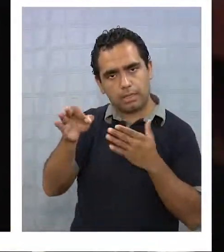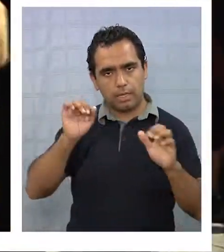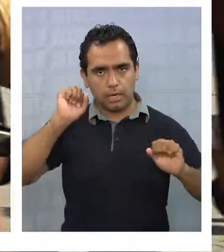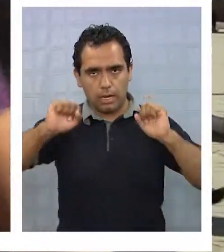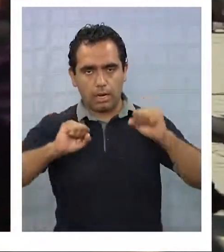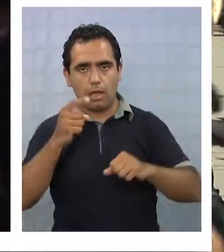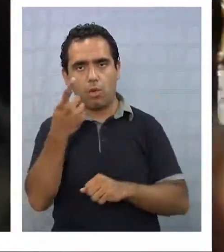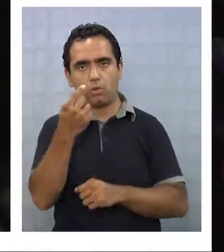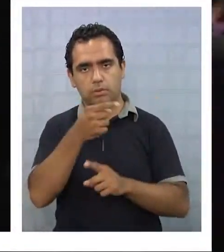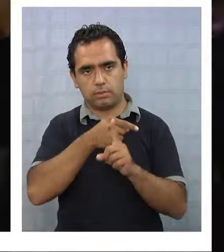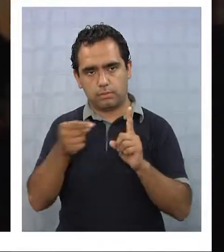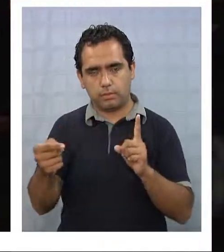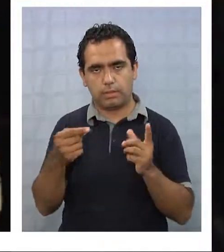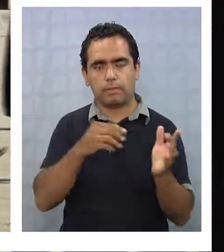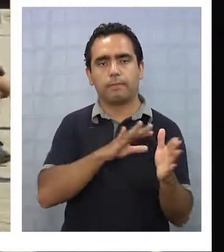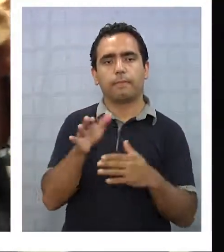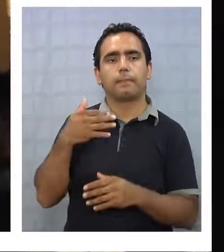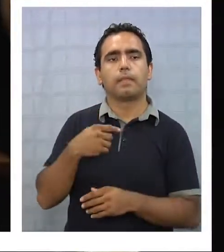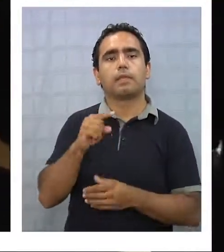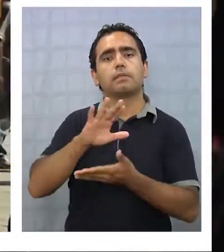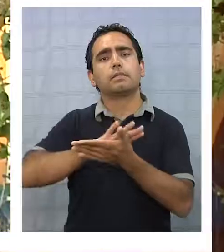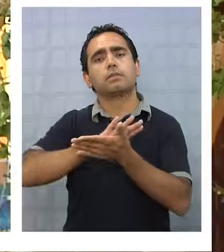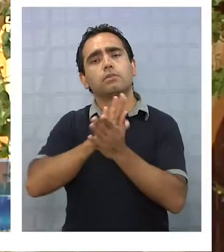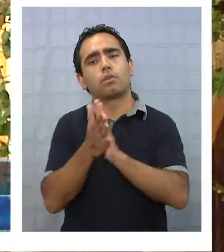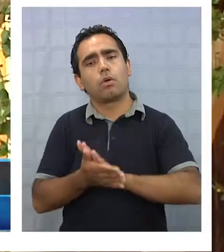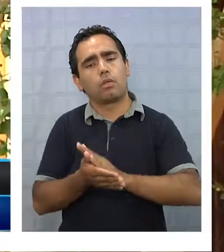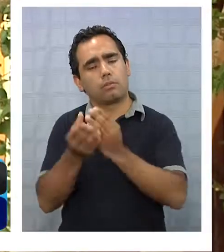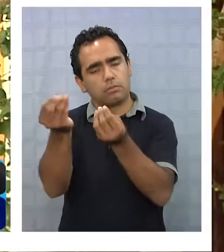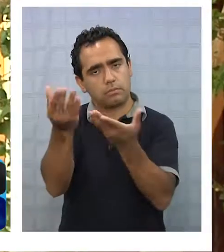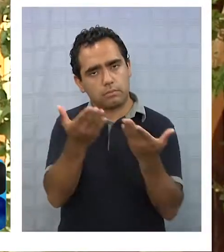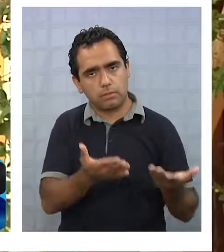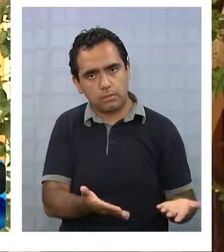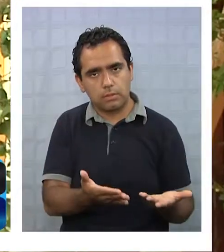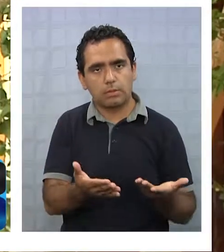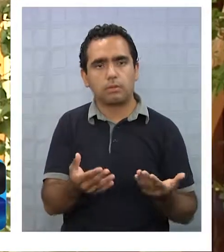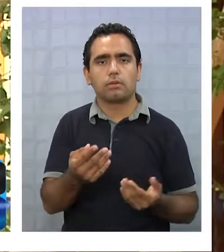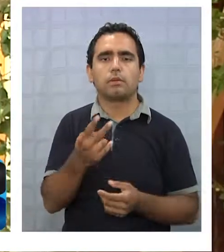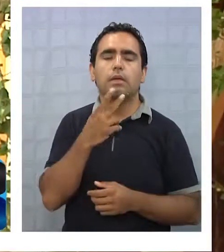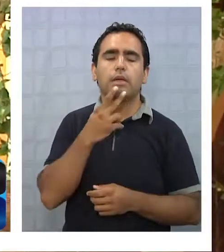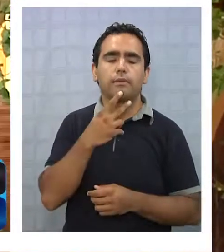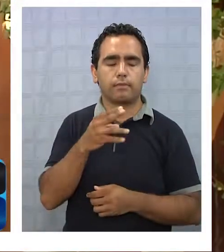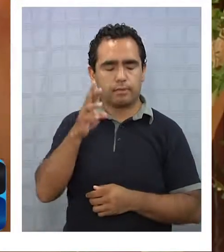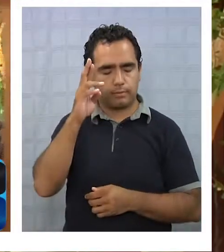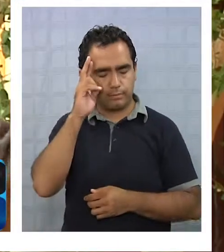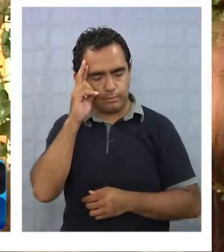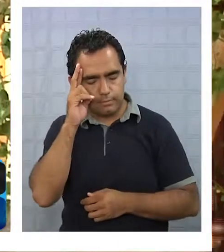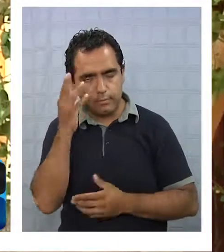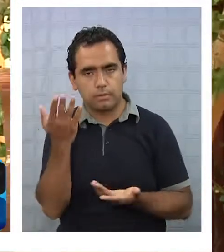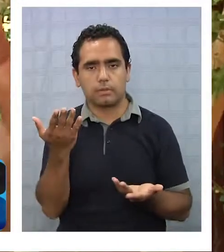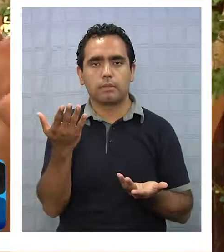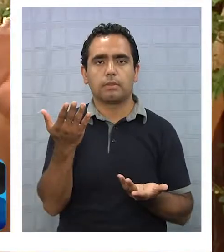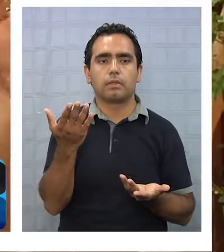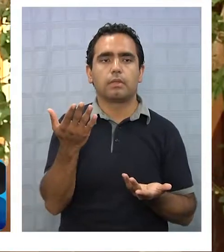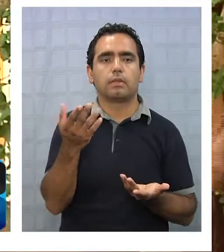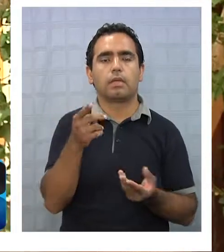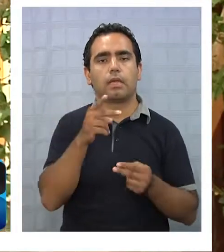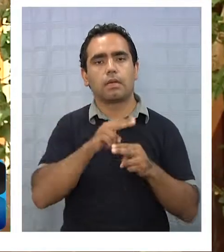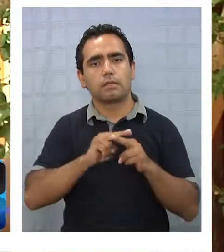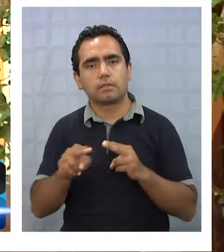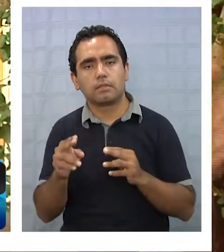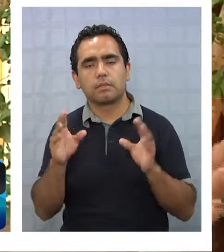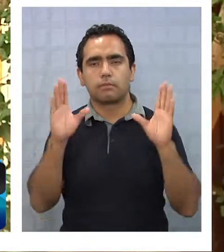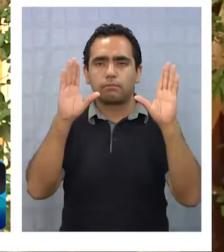con la bendición de Ramos. Y donde también se invita a toda la comunidad a vivir este reposo, ya comienza a hacerse